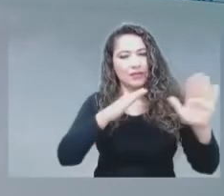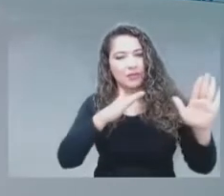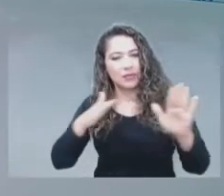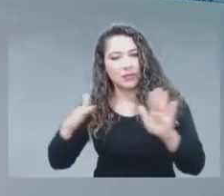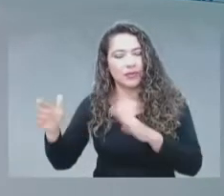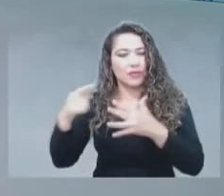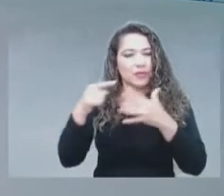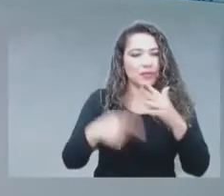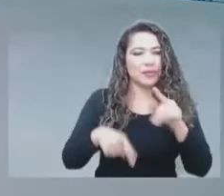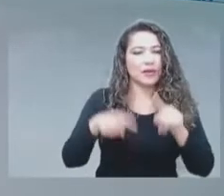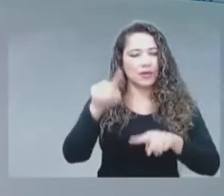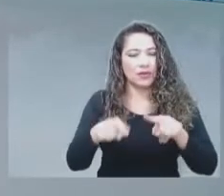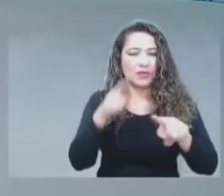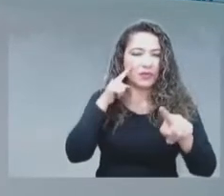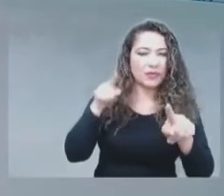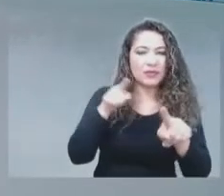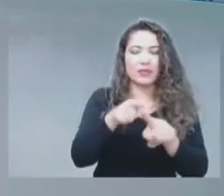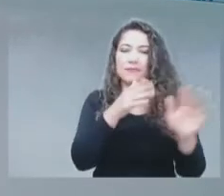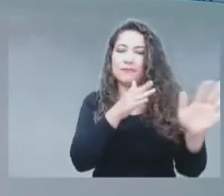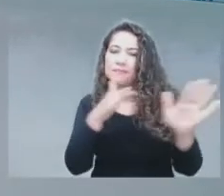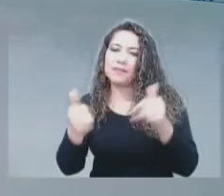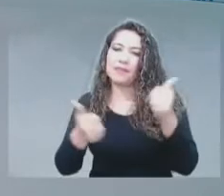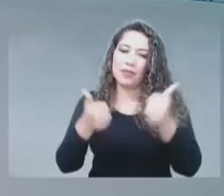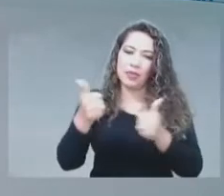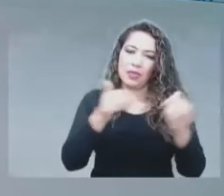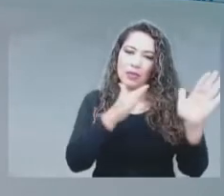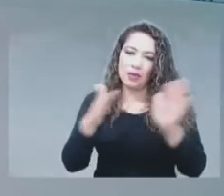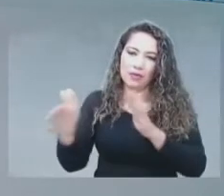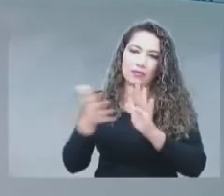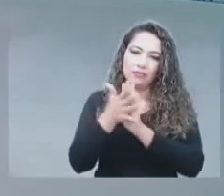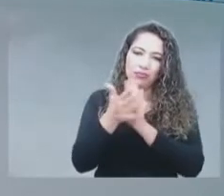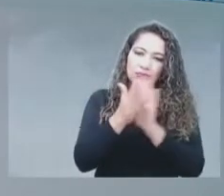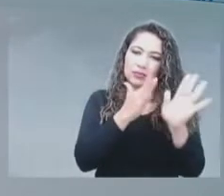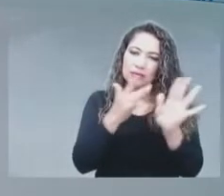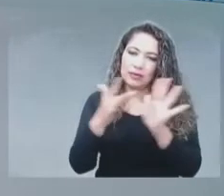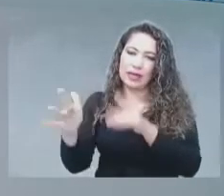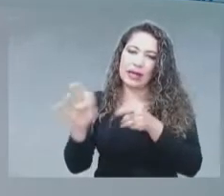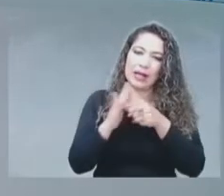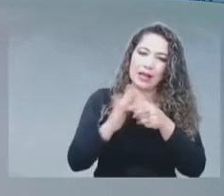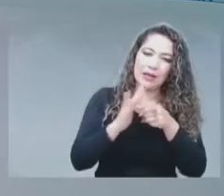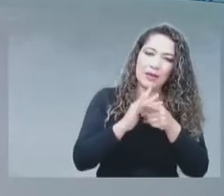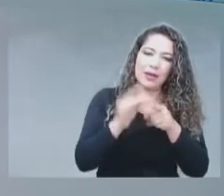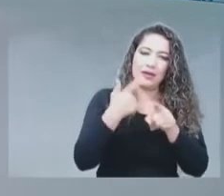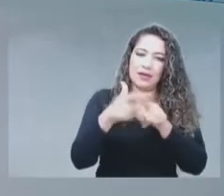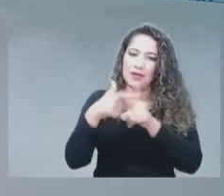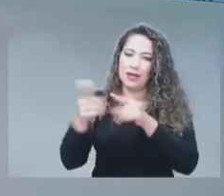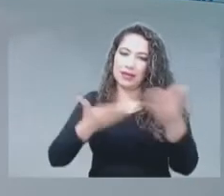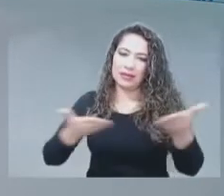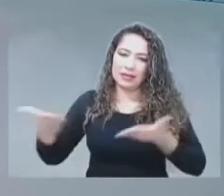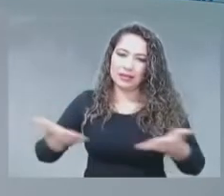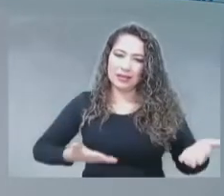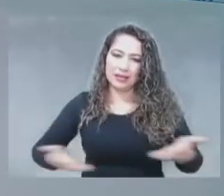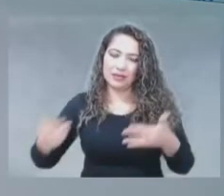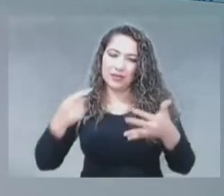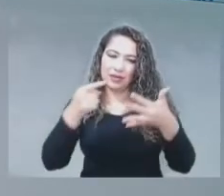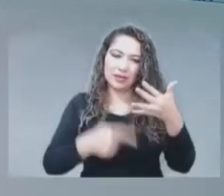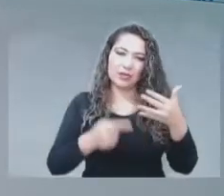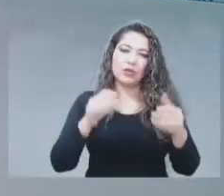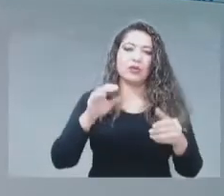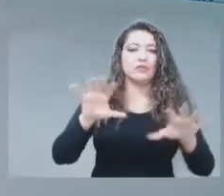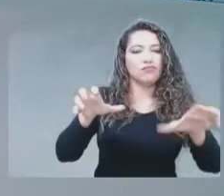para ya la aplicación en los diferentes servicios de radiocomunicación de manera muy específica,